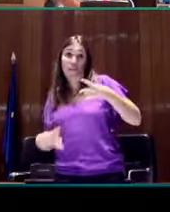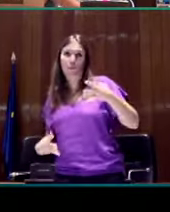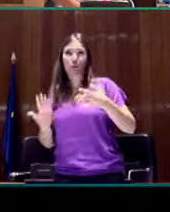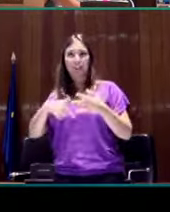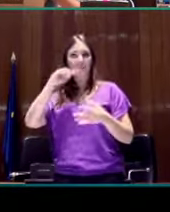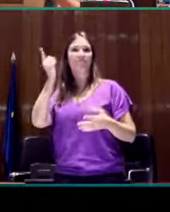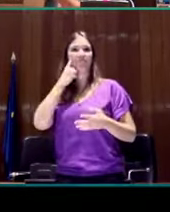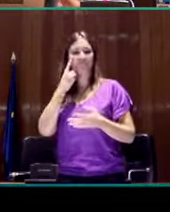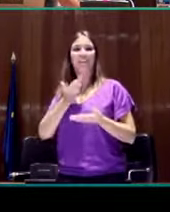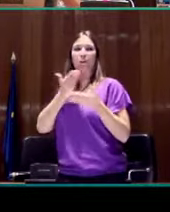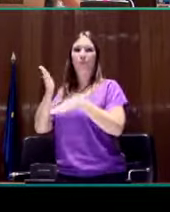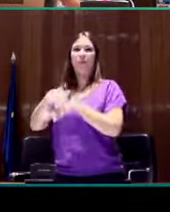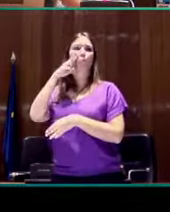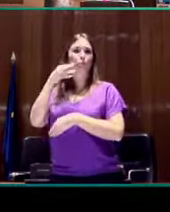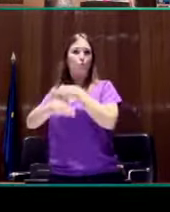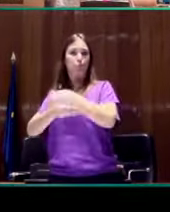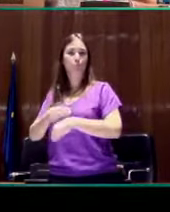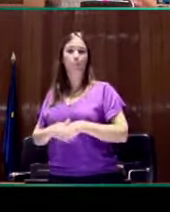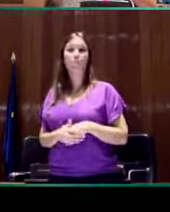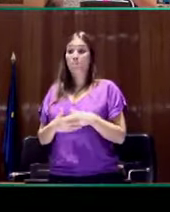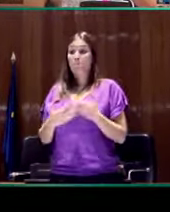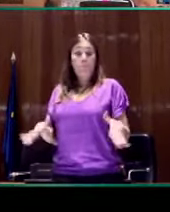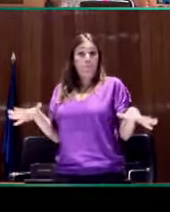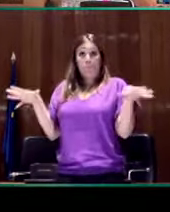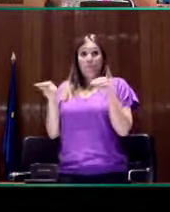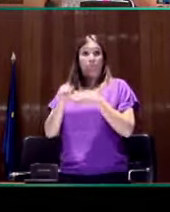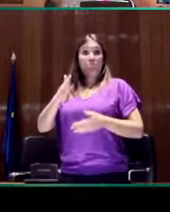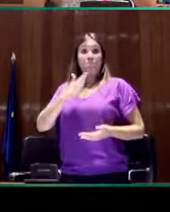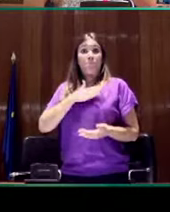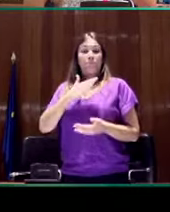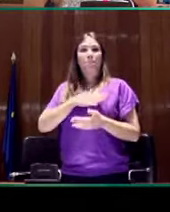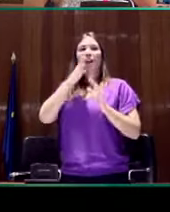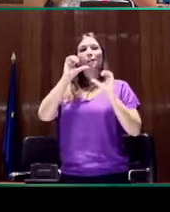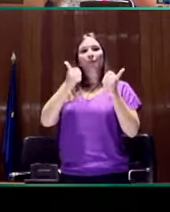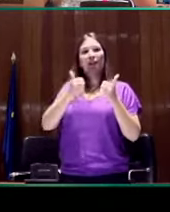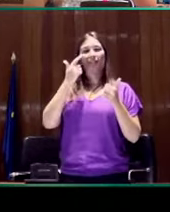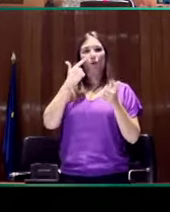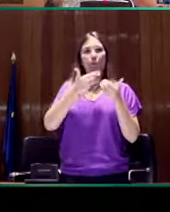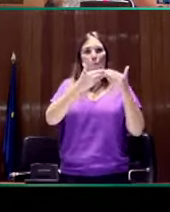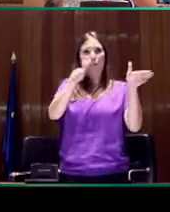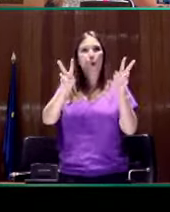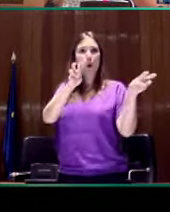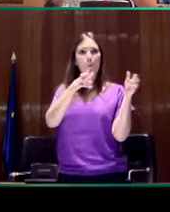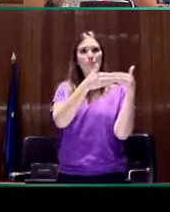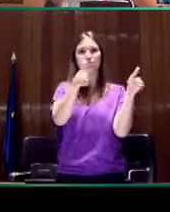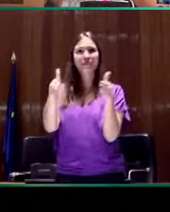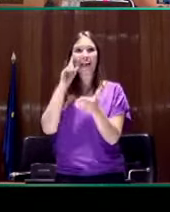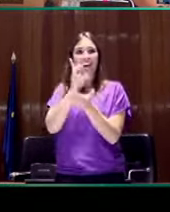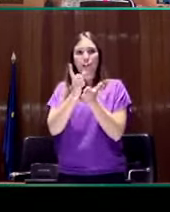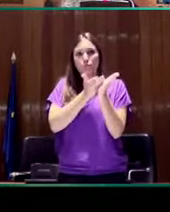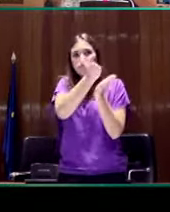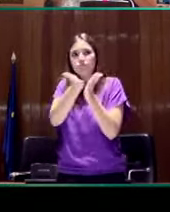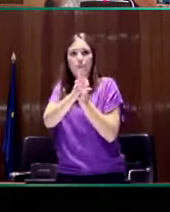localizados. Por lo tanto, bueno, bajo nuestra perspectiva se están abriendo nuevos caminos, se están abriendo nuevos retos,